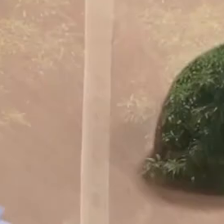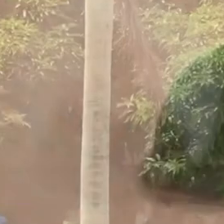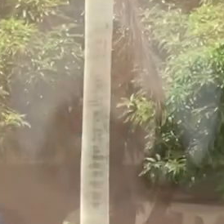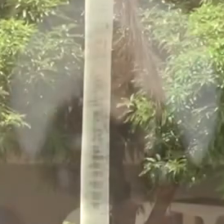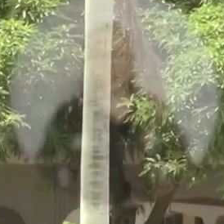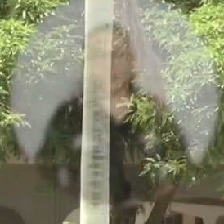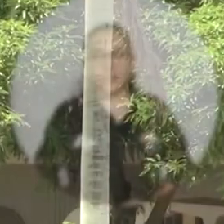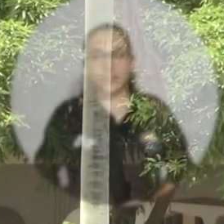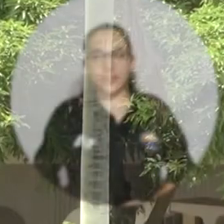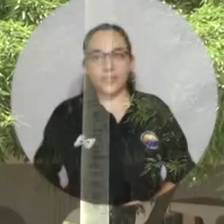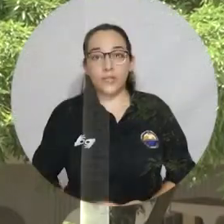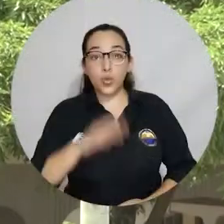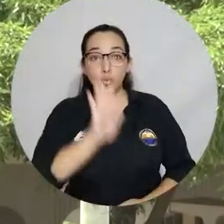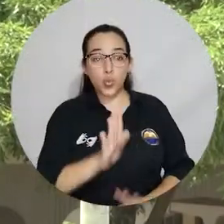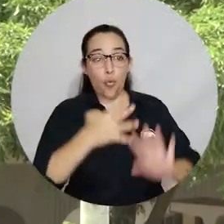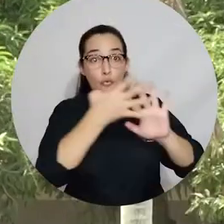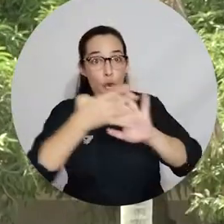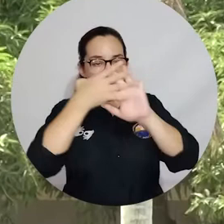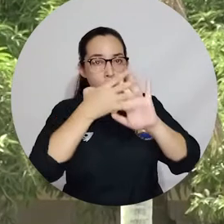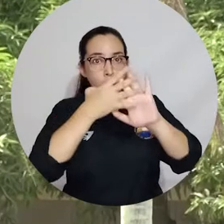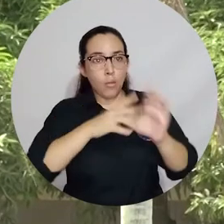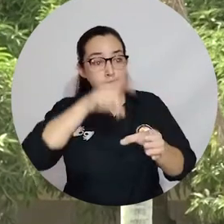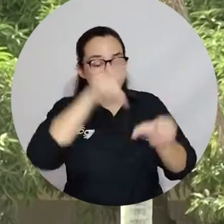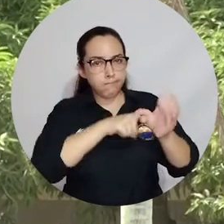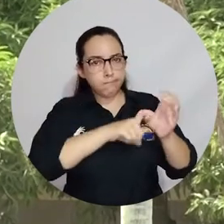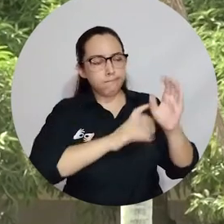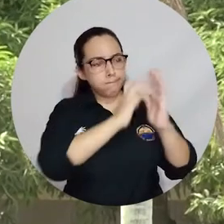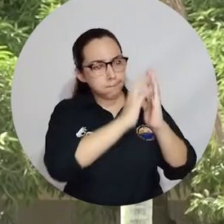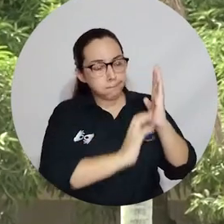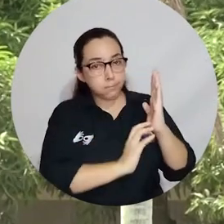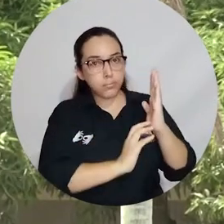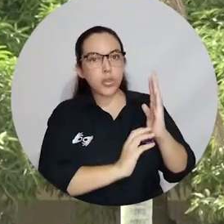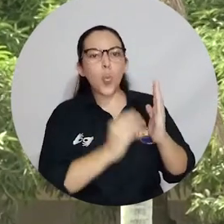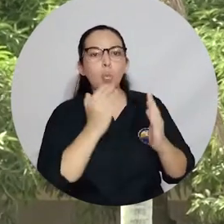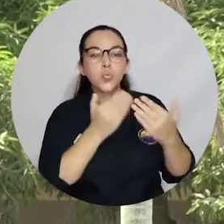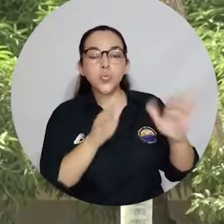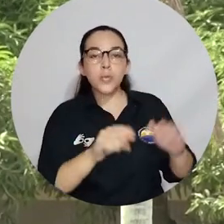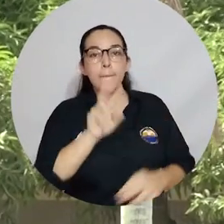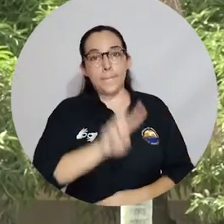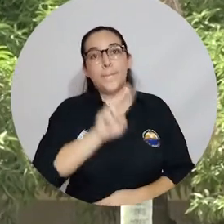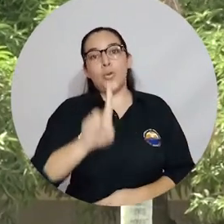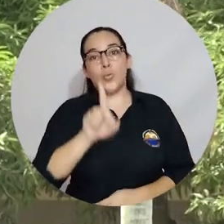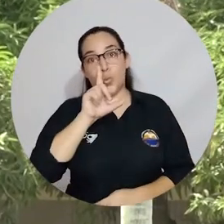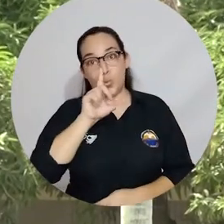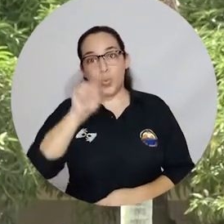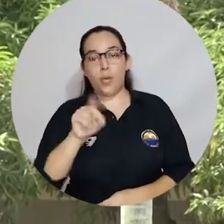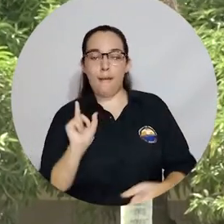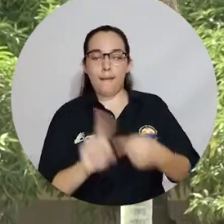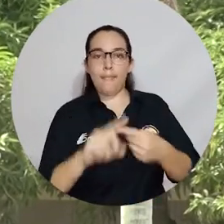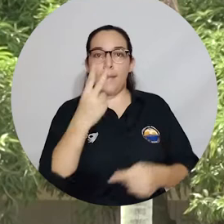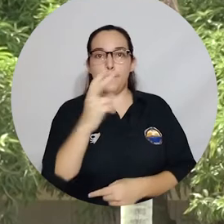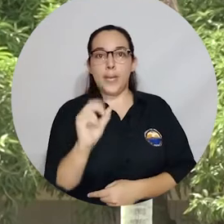El diligenciamiento de formulario de inscripción, el cual arranca desde el día 21 de junio hasta el 20 de julio.